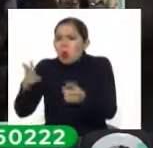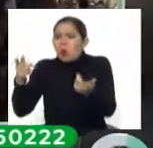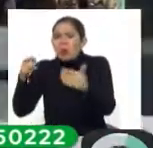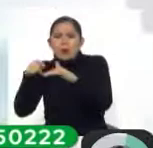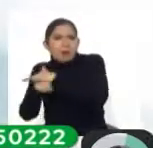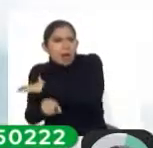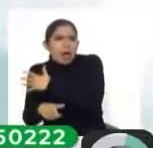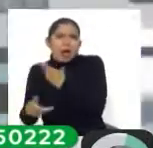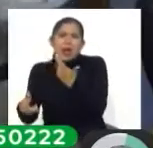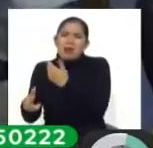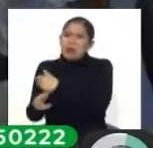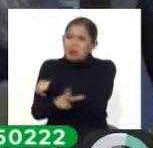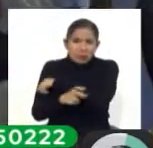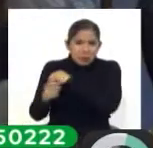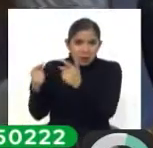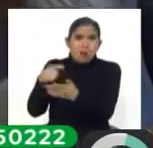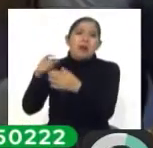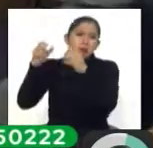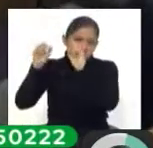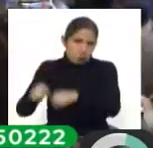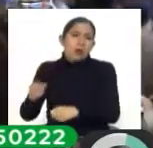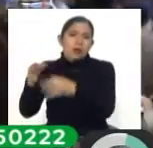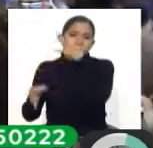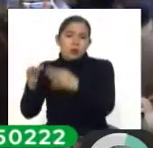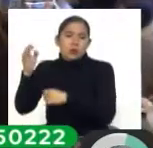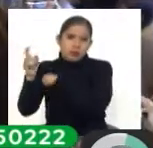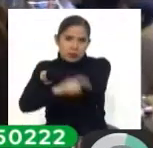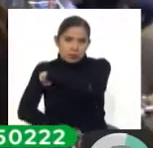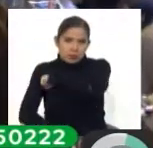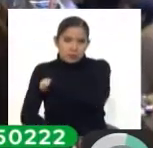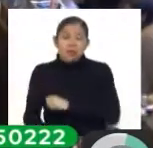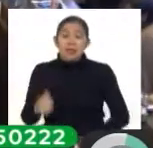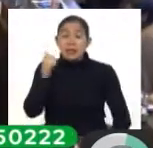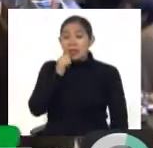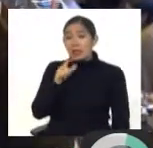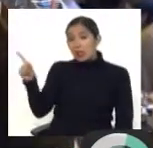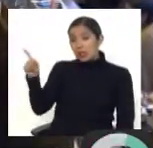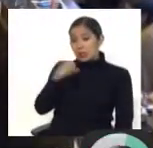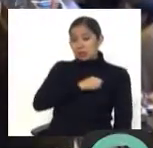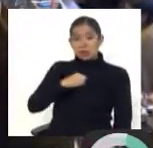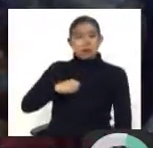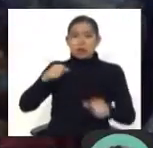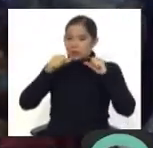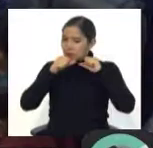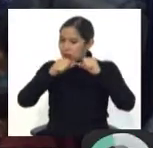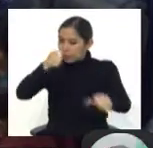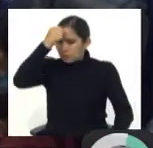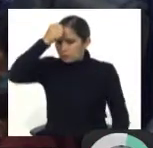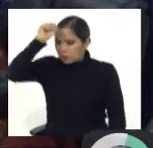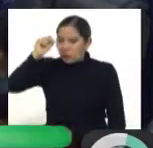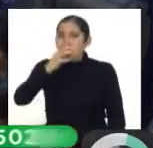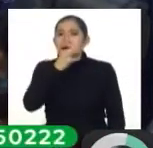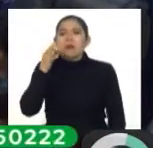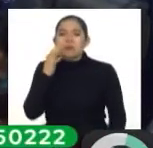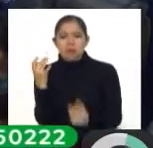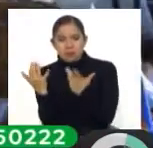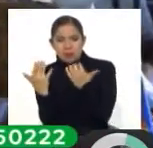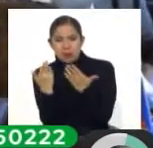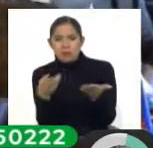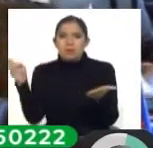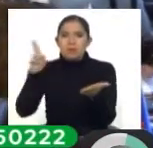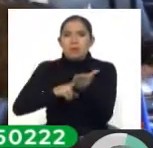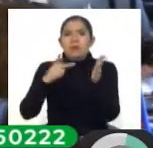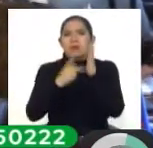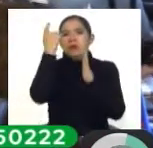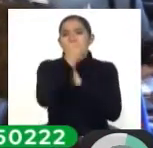asesinato y todo. La senadora Oporto señaló que continuará en huelga de hambre hasta la aprobación del proyecto de ley extraordinaria